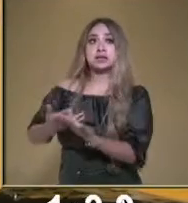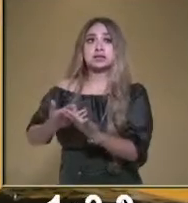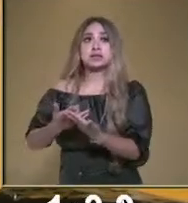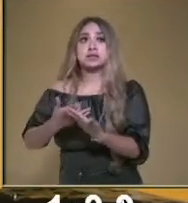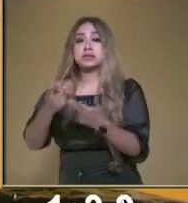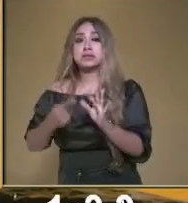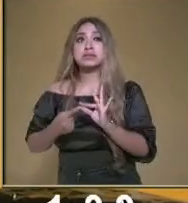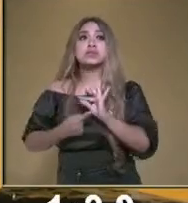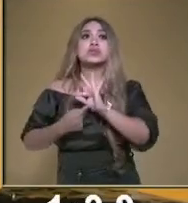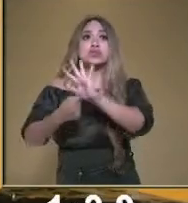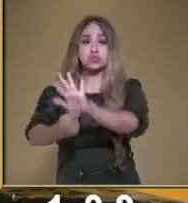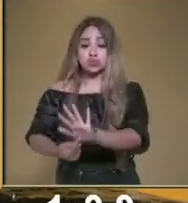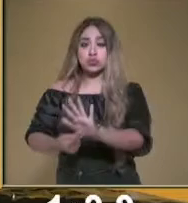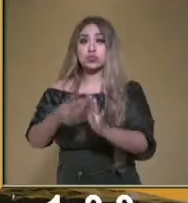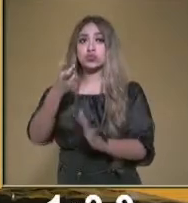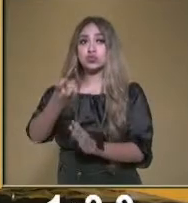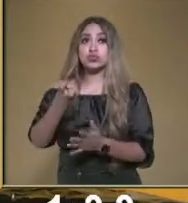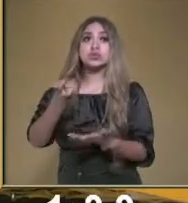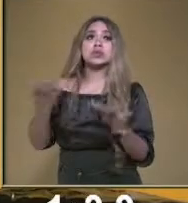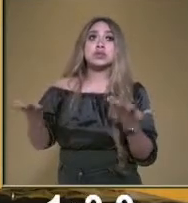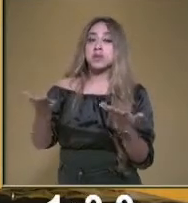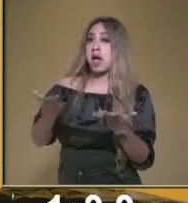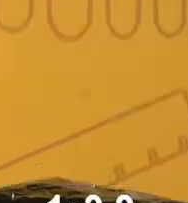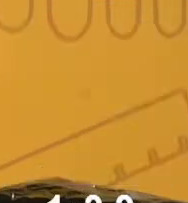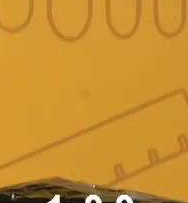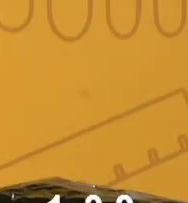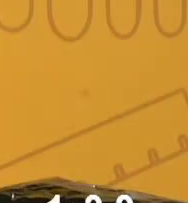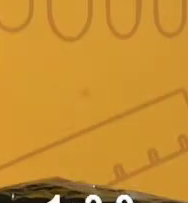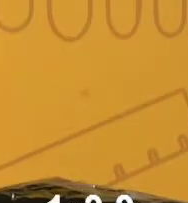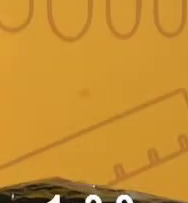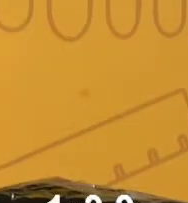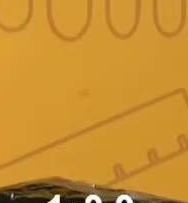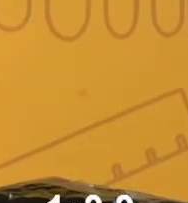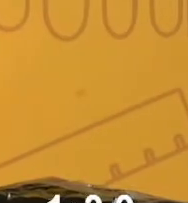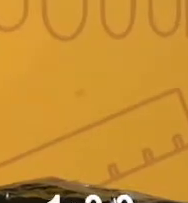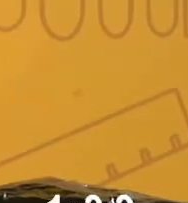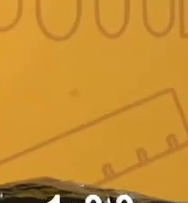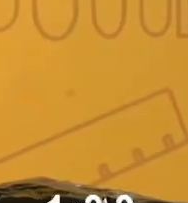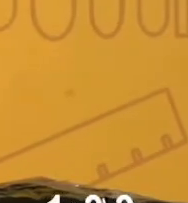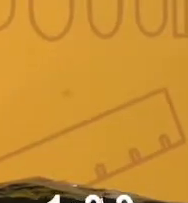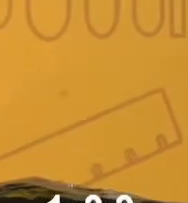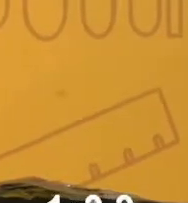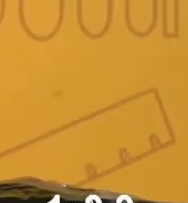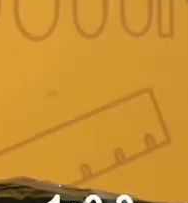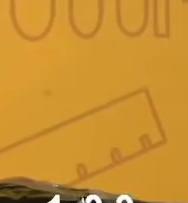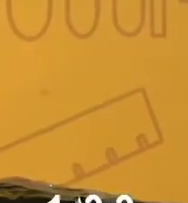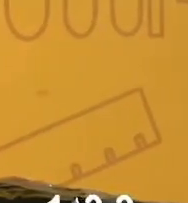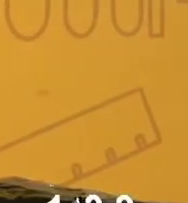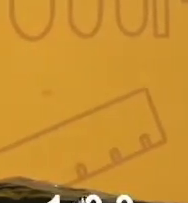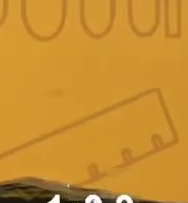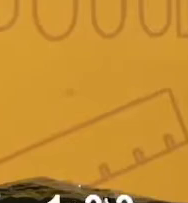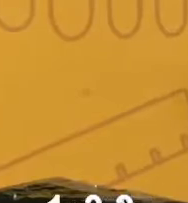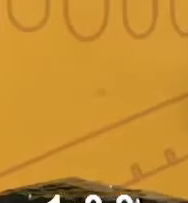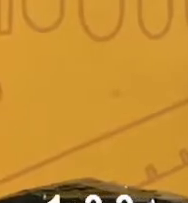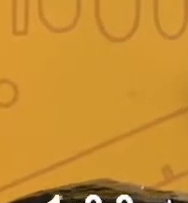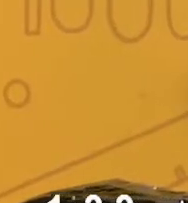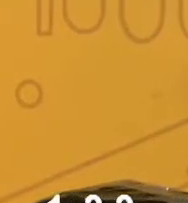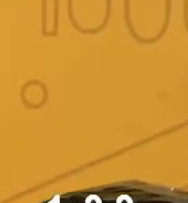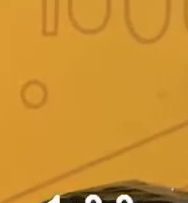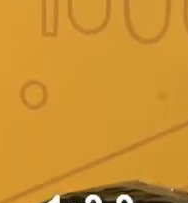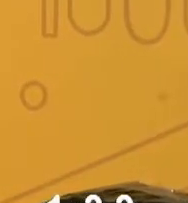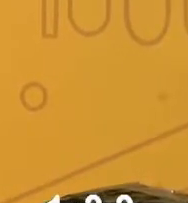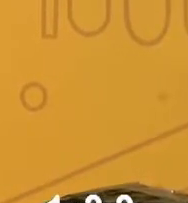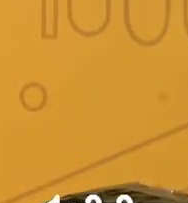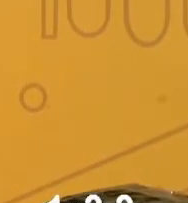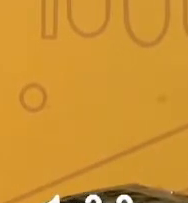amiguitos, ahora en casa. No, ahora lo practico, lo vivo. Y si vieran, he sido muy